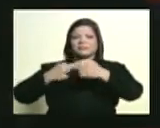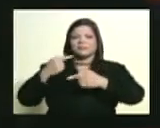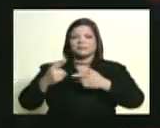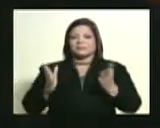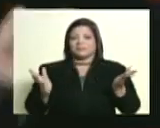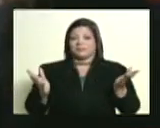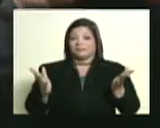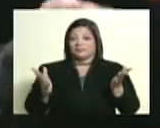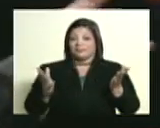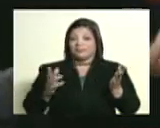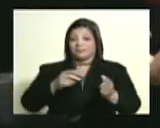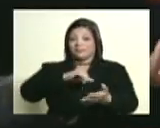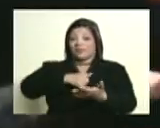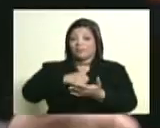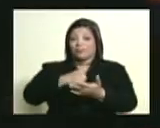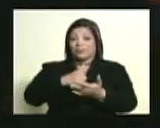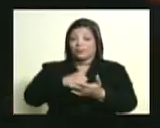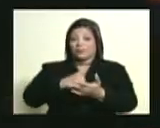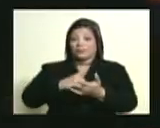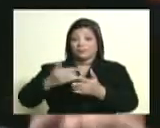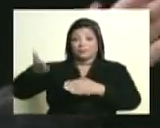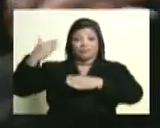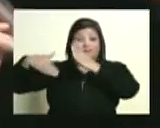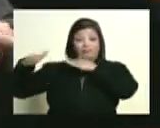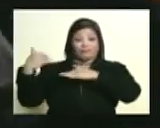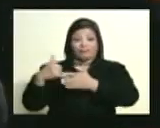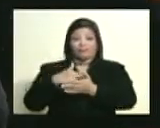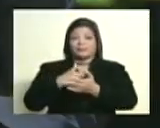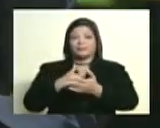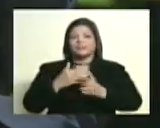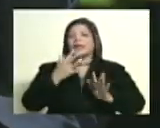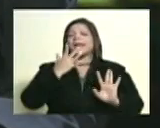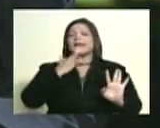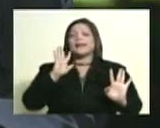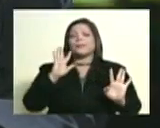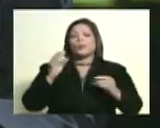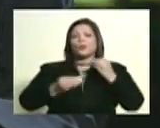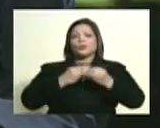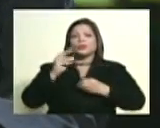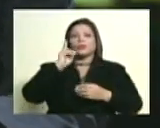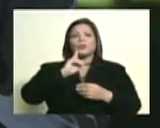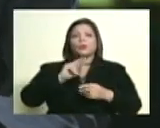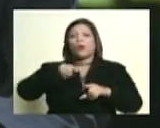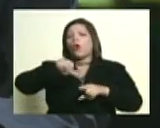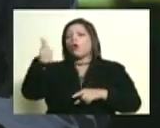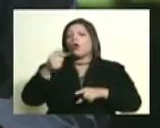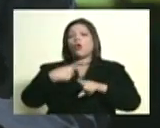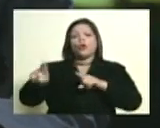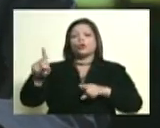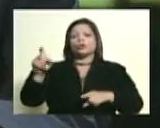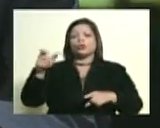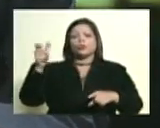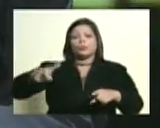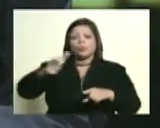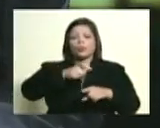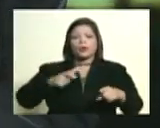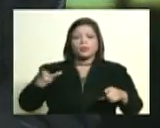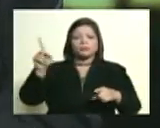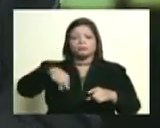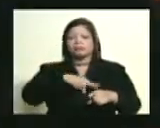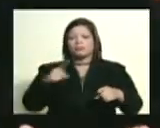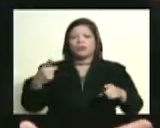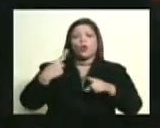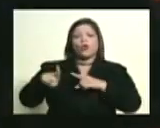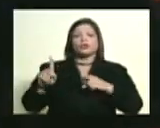otra vez el poderío imperial que tuvo. Ahora, si no hubiera sido Bolívar, no hubiera sido otro. La historia no la hacen los pueblos, no los individuos.